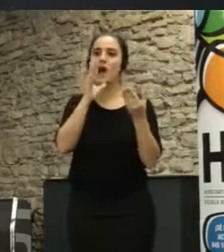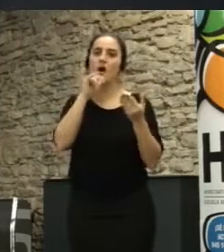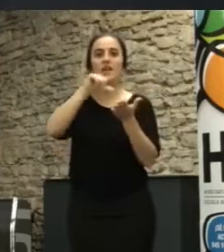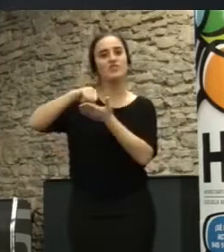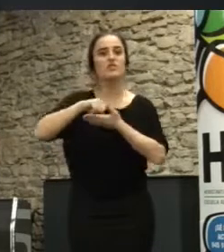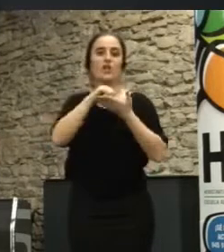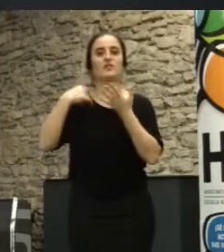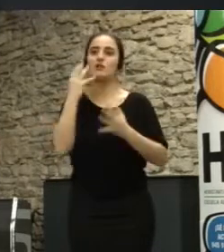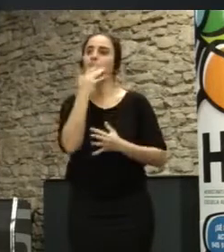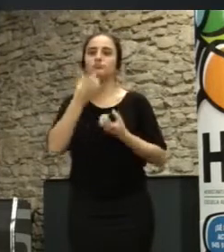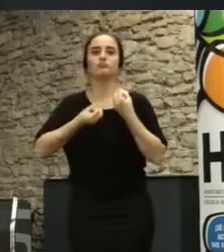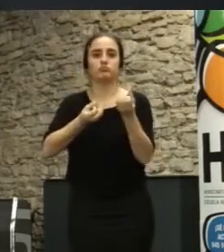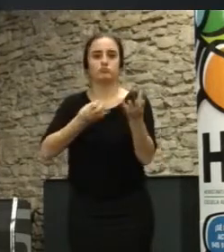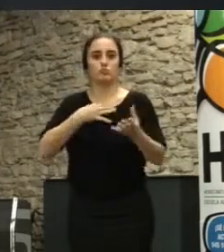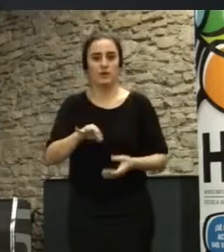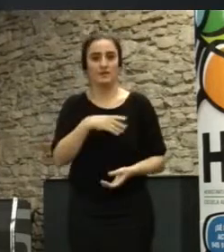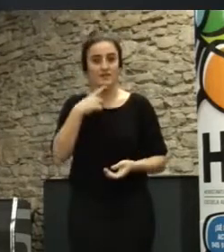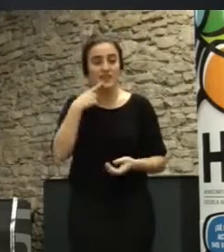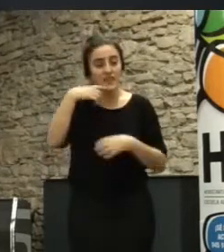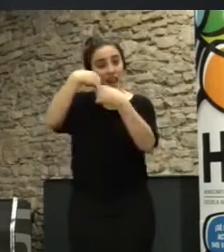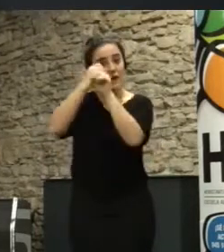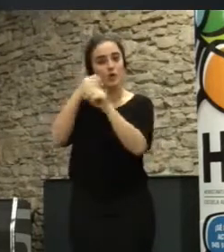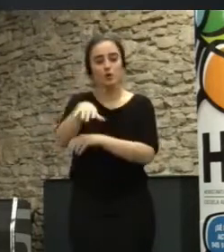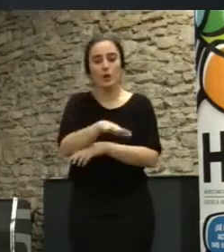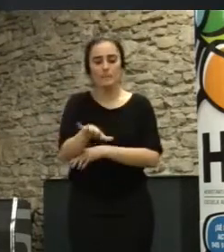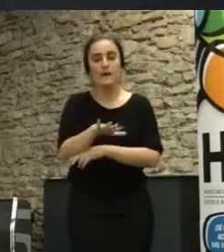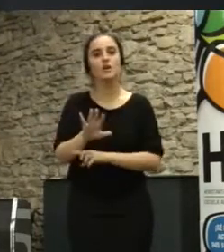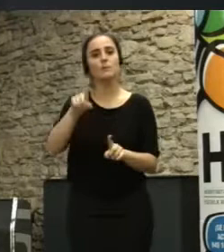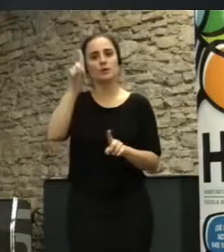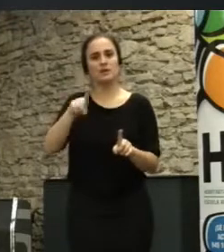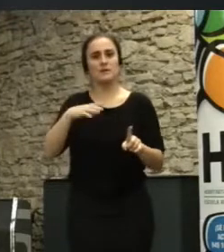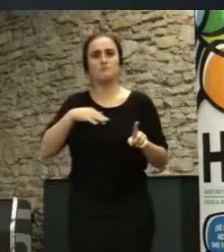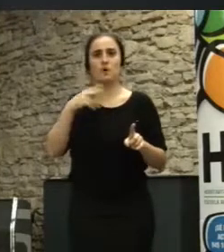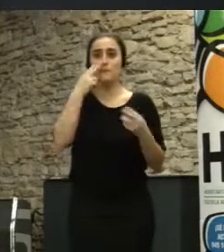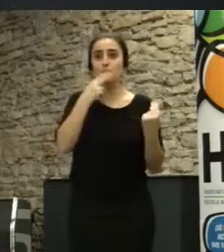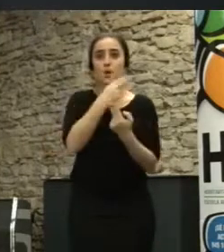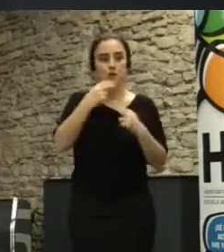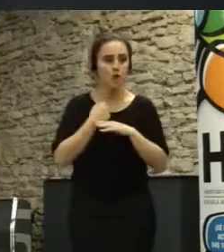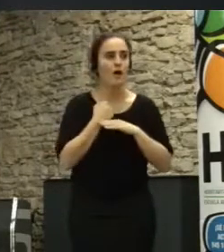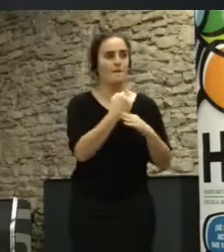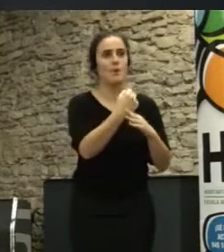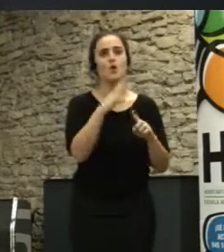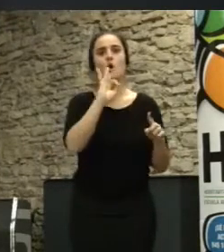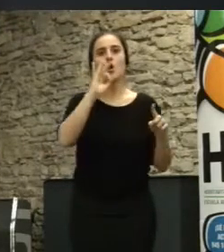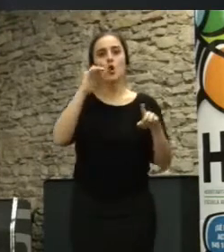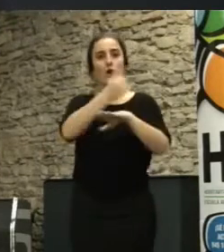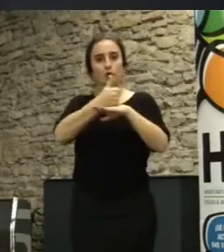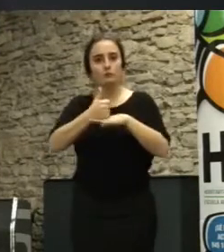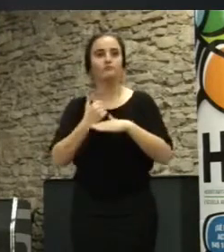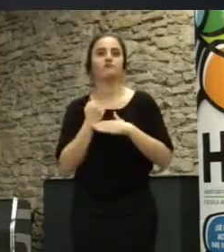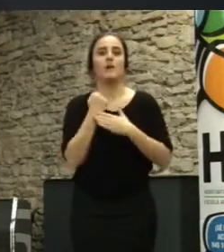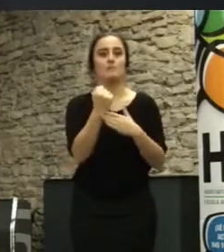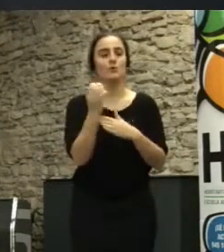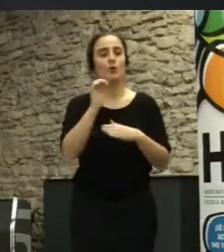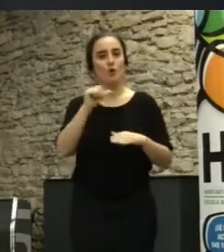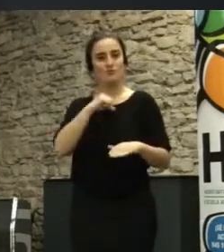entonces bueno, como un laboratorio de barrio al mismo tiempo refuerza lo público, la autonomía, la ciudadanía, lo común y también